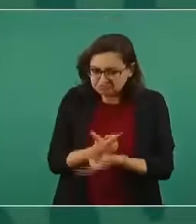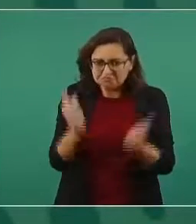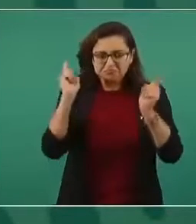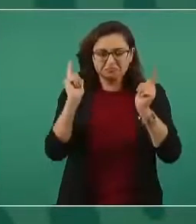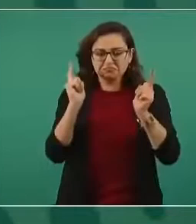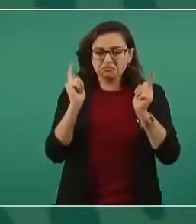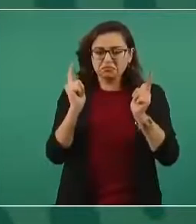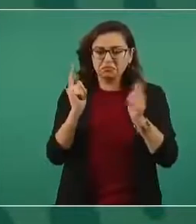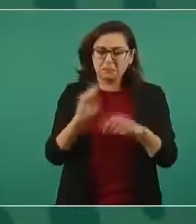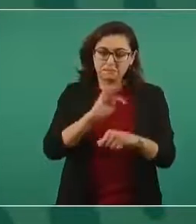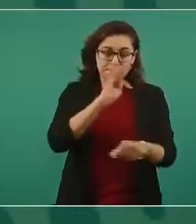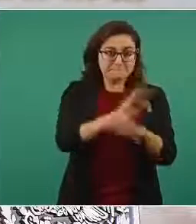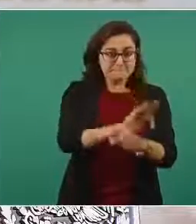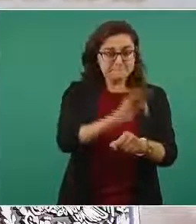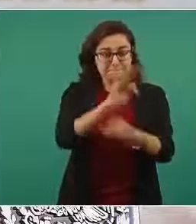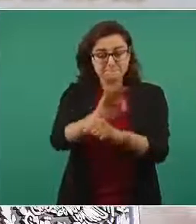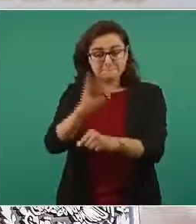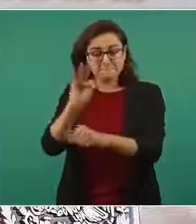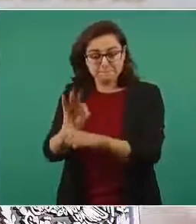garantizar